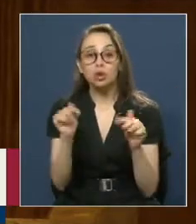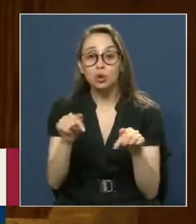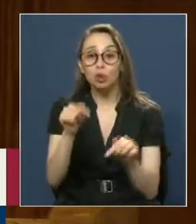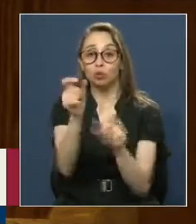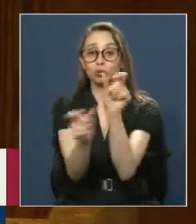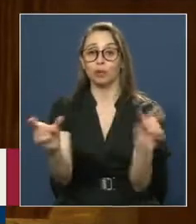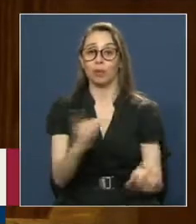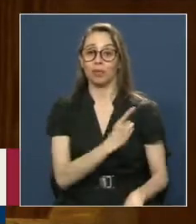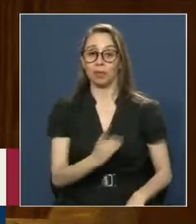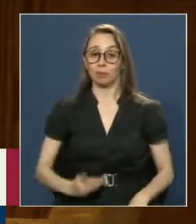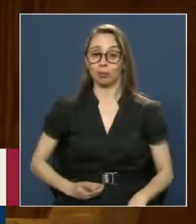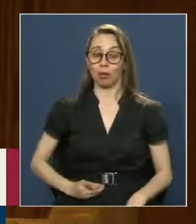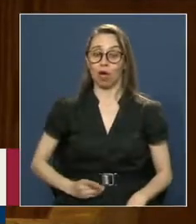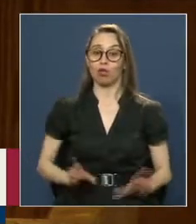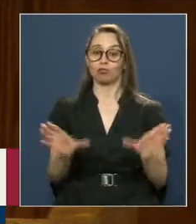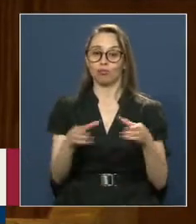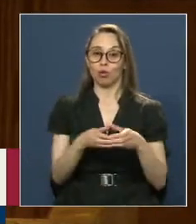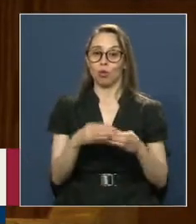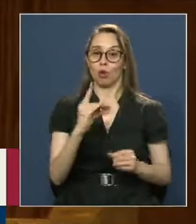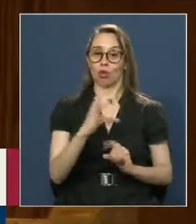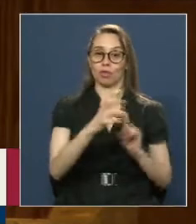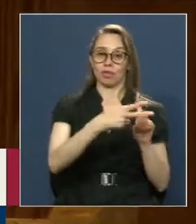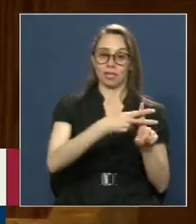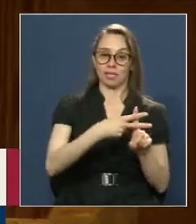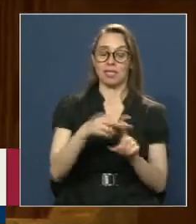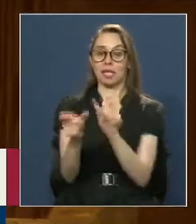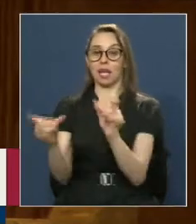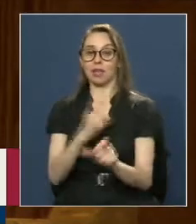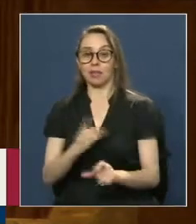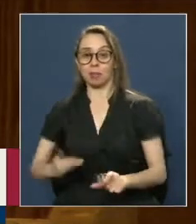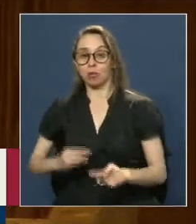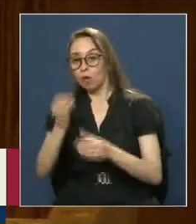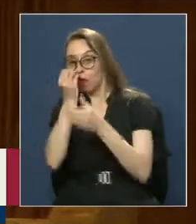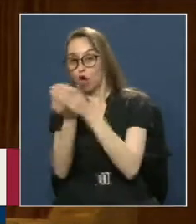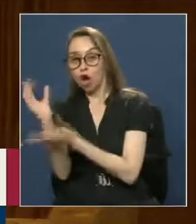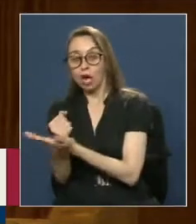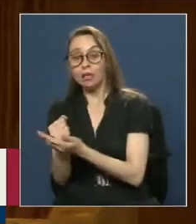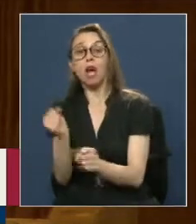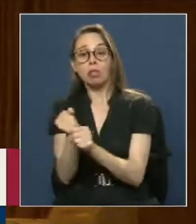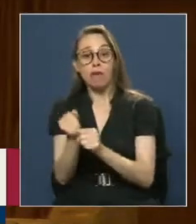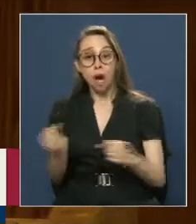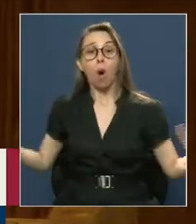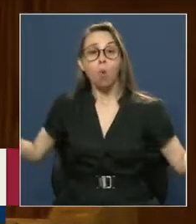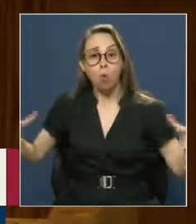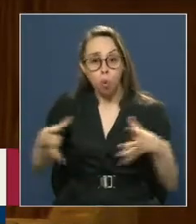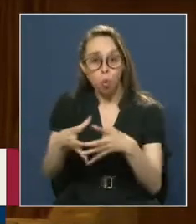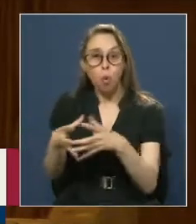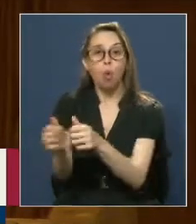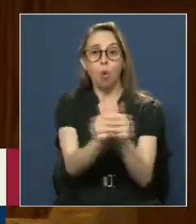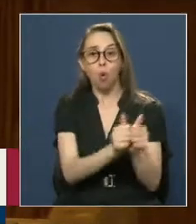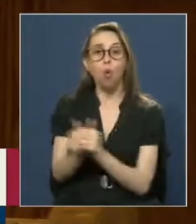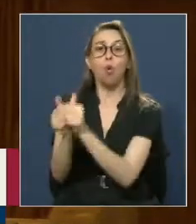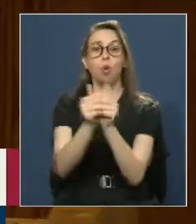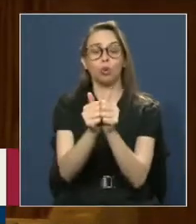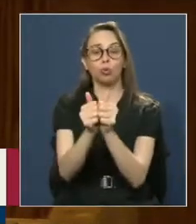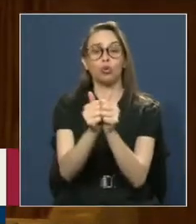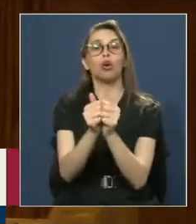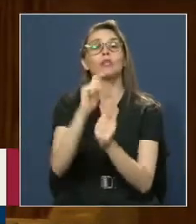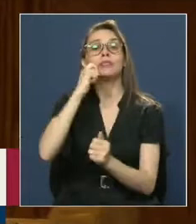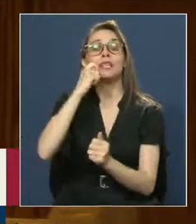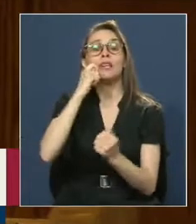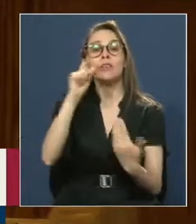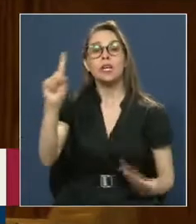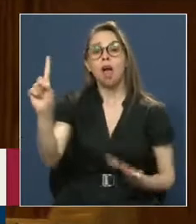diputados De C Y los diputados Radicales Trabajamos Juntos Vaya eso Como un homenaje